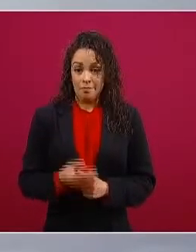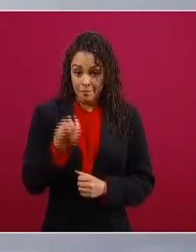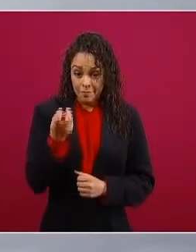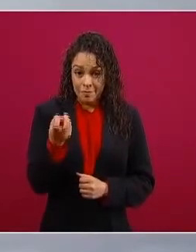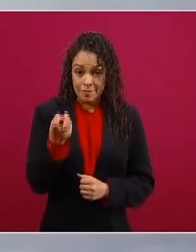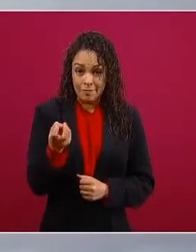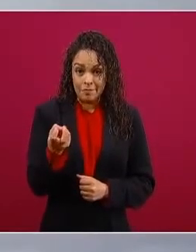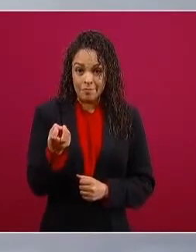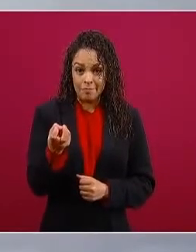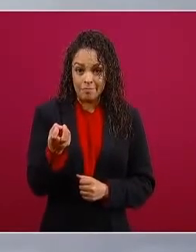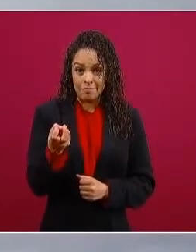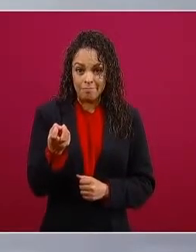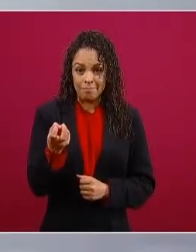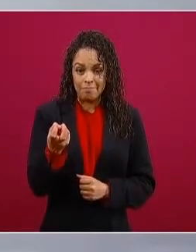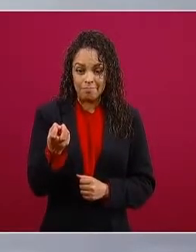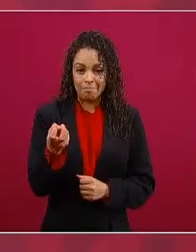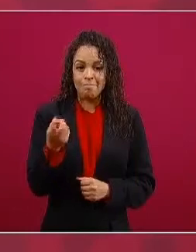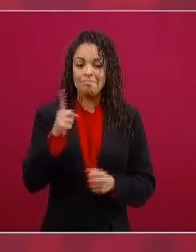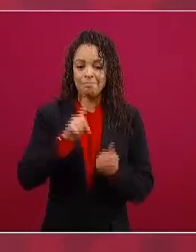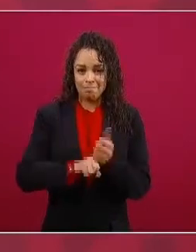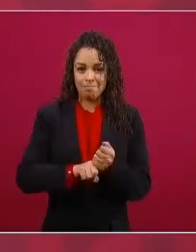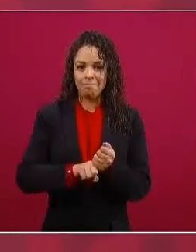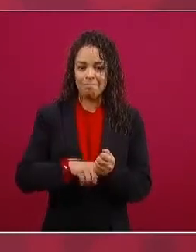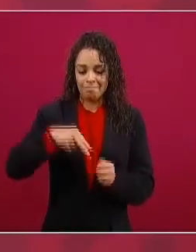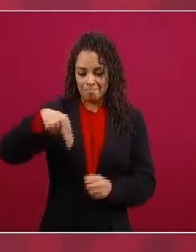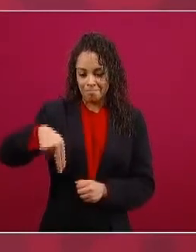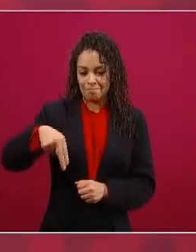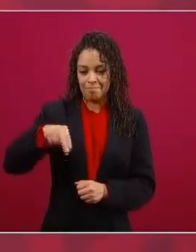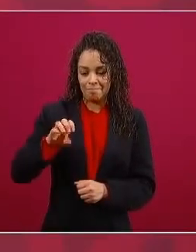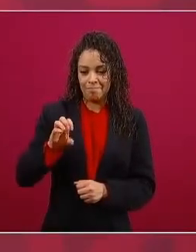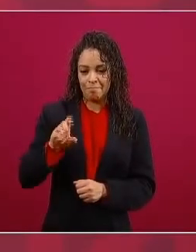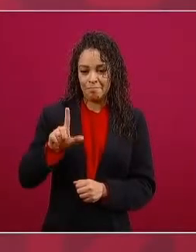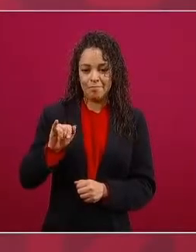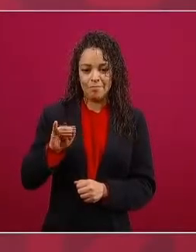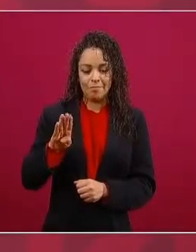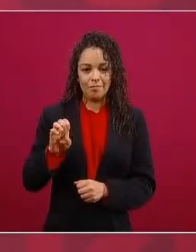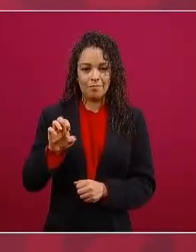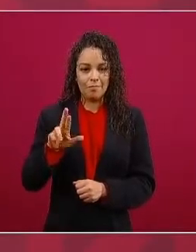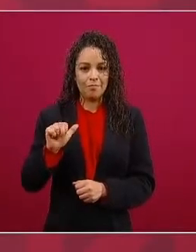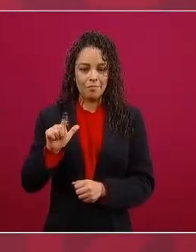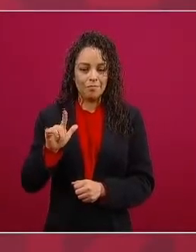es neoliberalismo eso es a lo que me refiero eso es lo que está